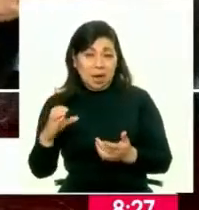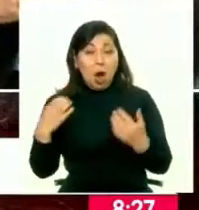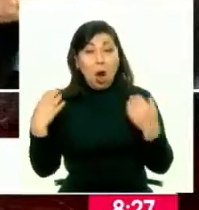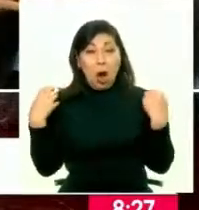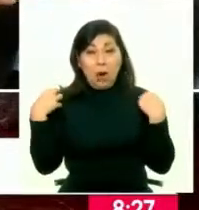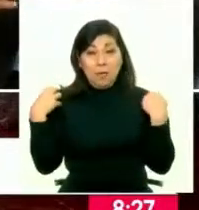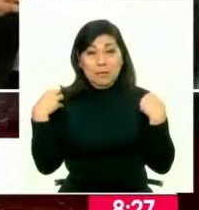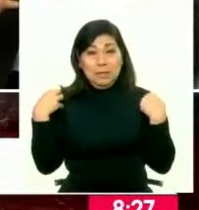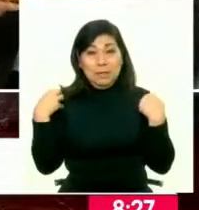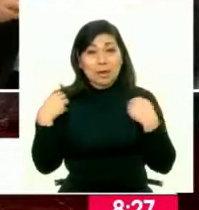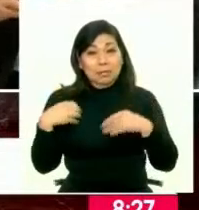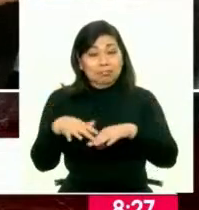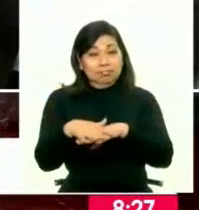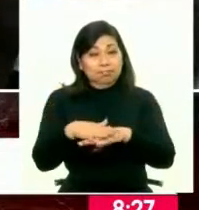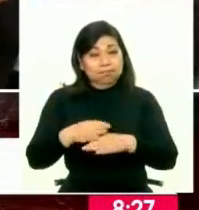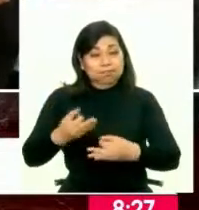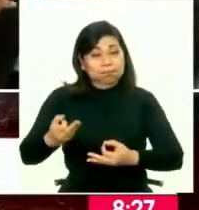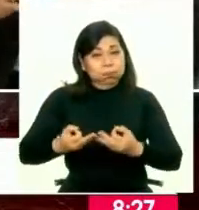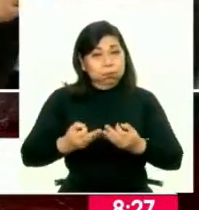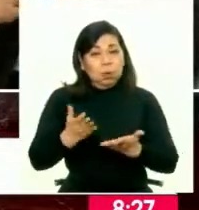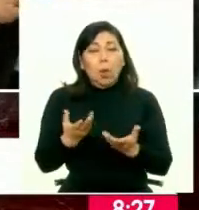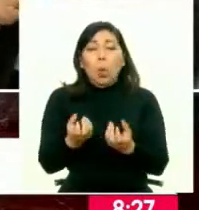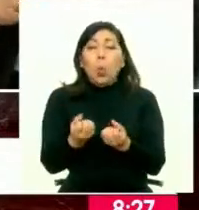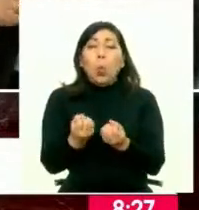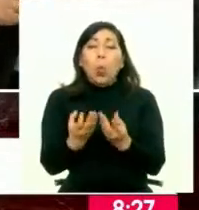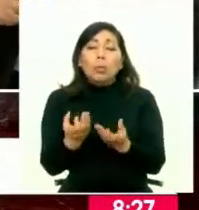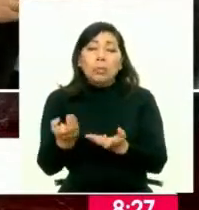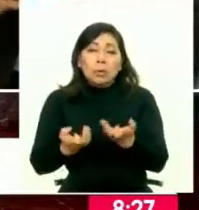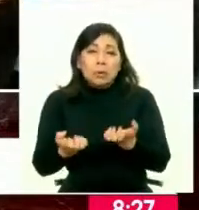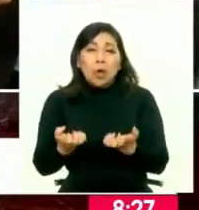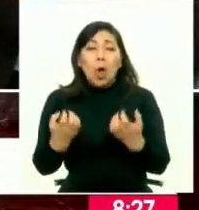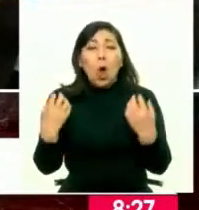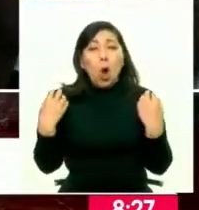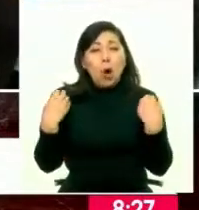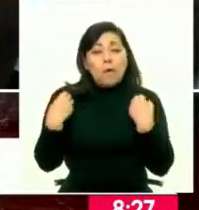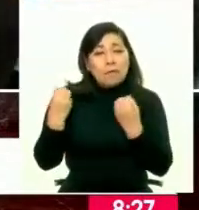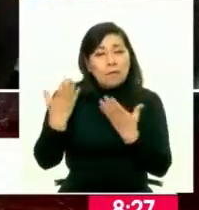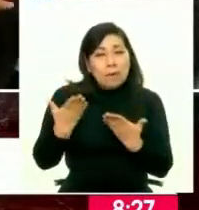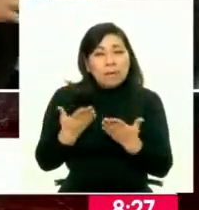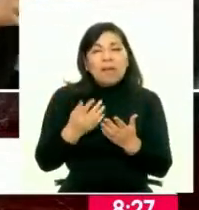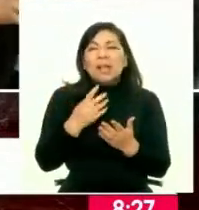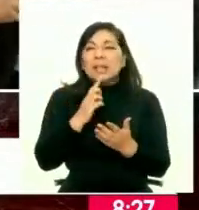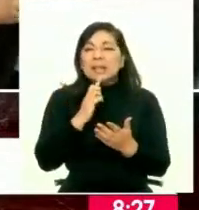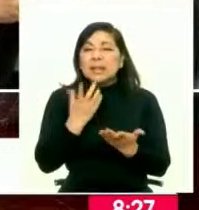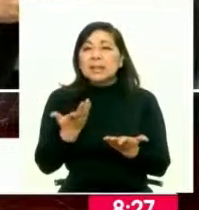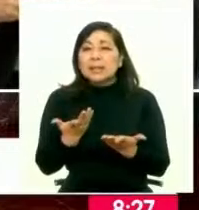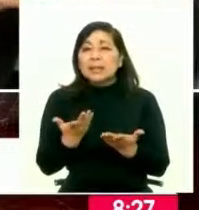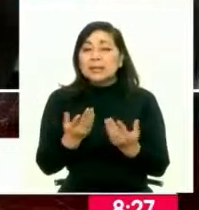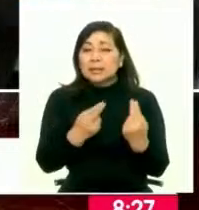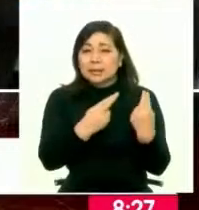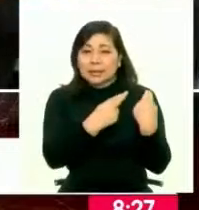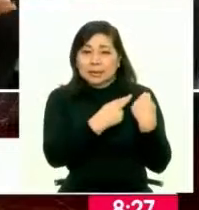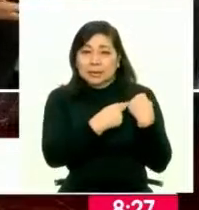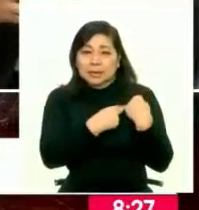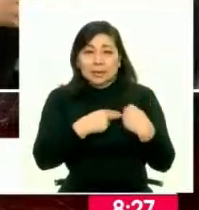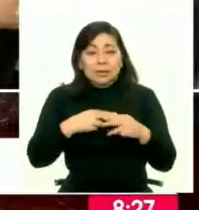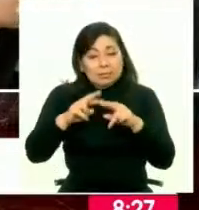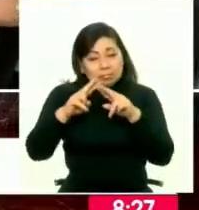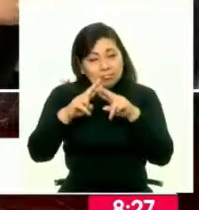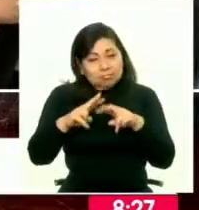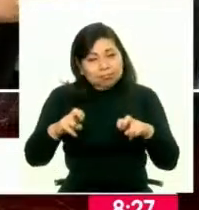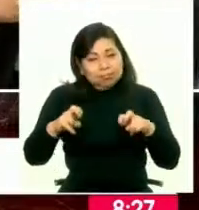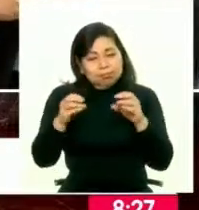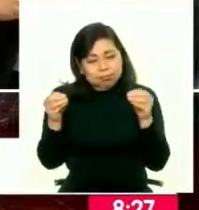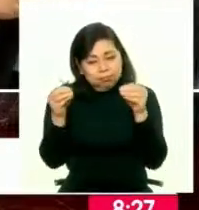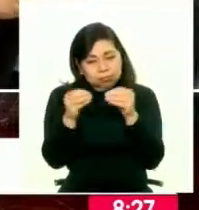oficina de planificación y presupuesto, que ve toda la parte estadística, nuestra oficina de formación ciudadana e identidad, que se ha cargado de la parte de investigación